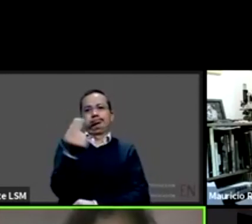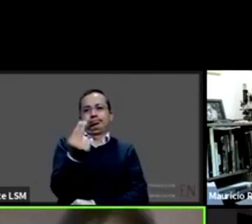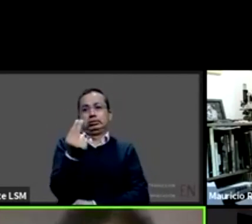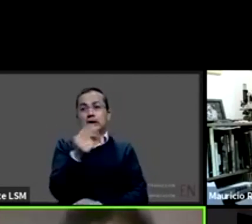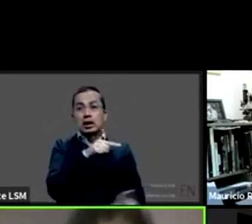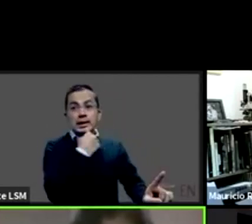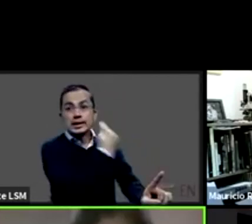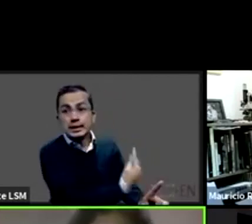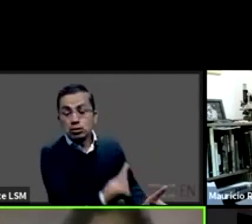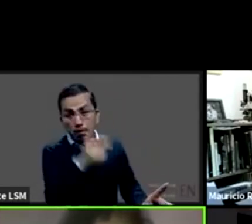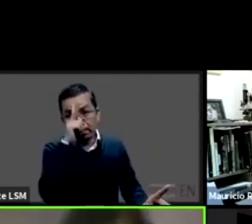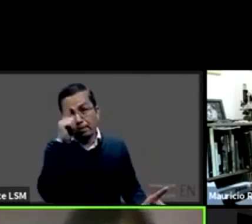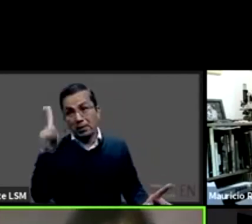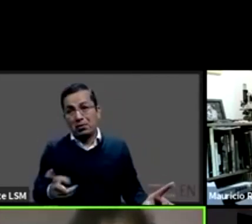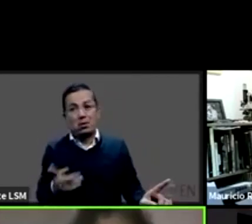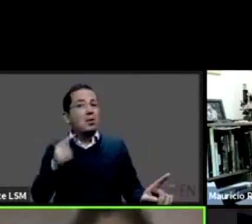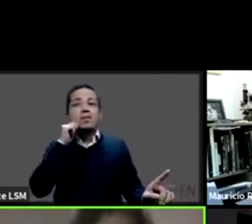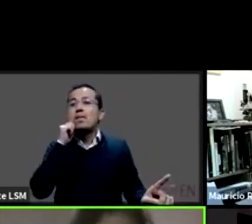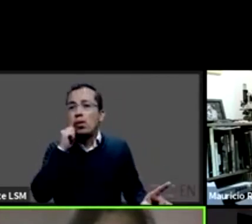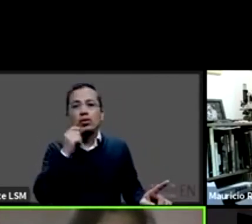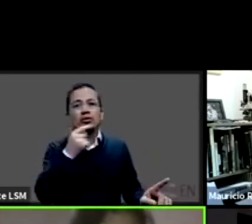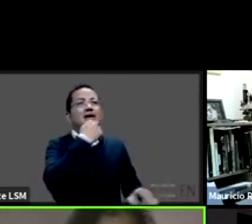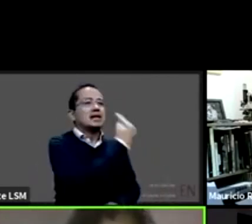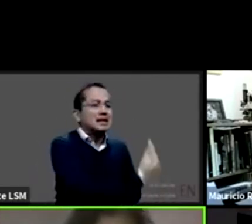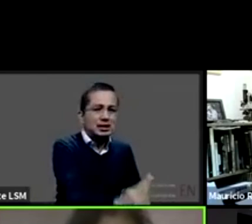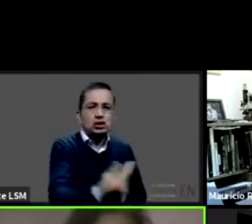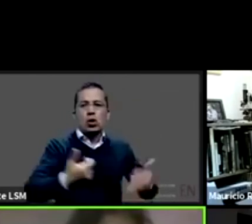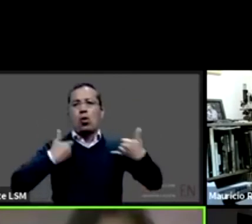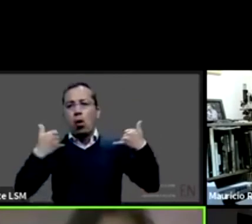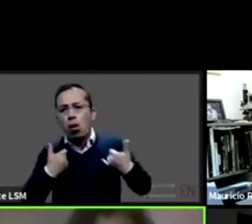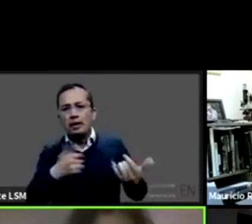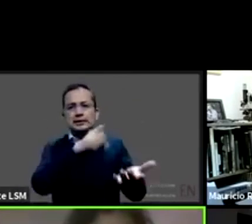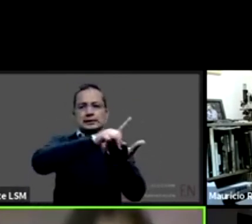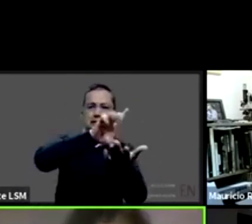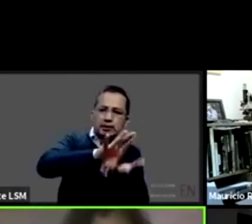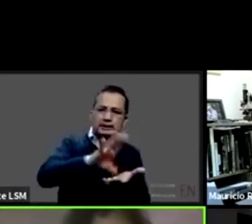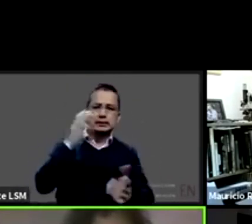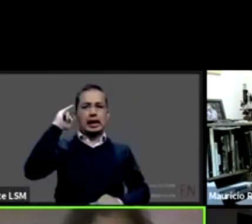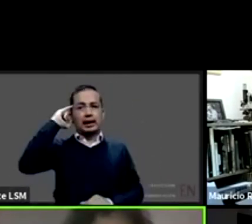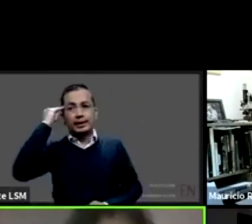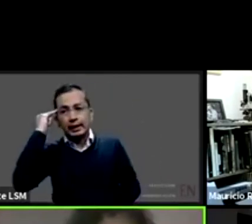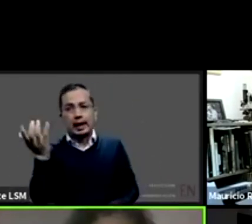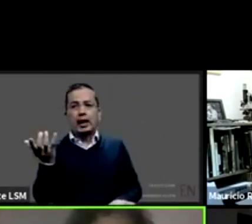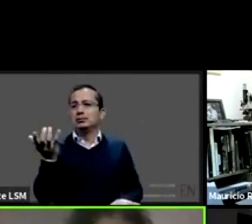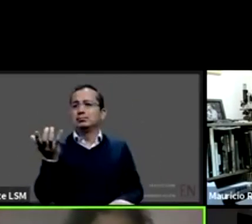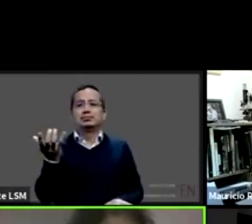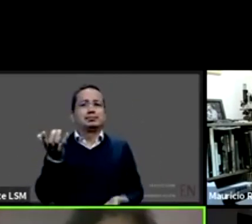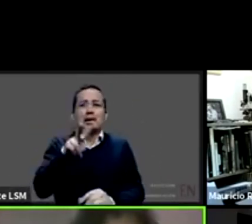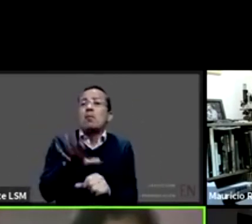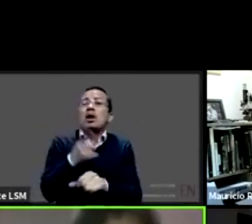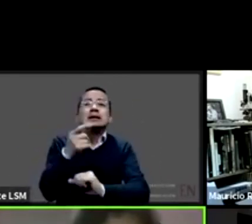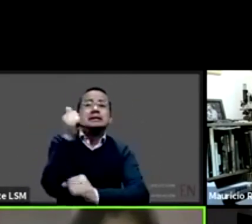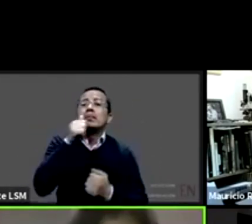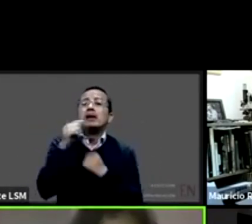sin discapacidad indígenas acostumbrados a que la protección es la familia y a quien tú quieres quien te puede